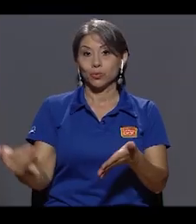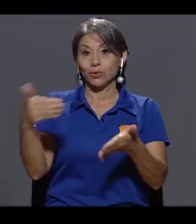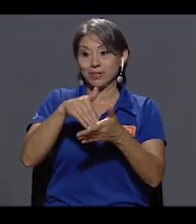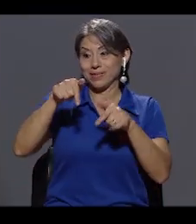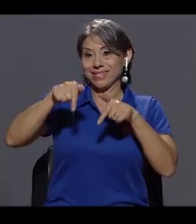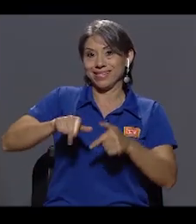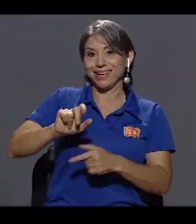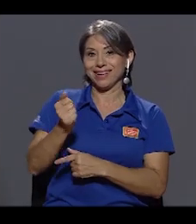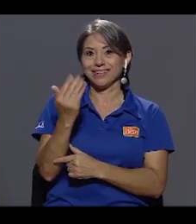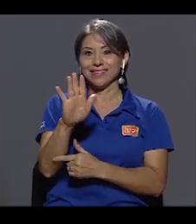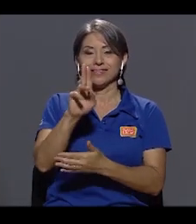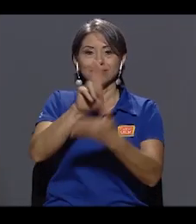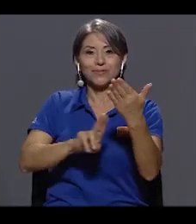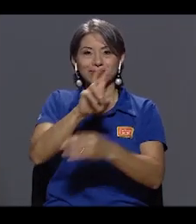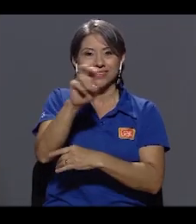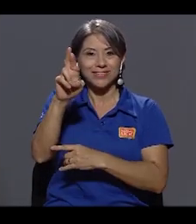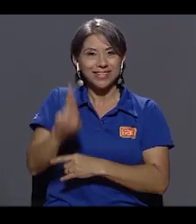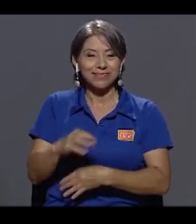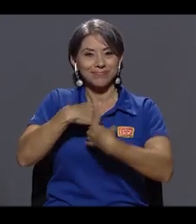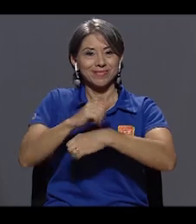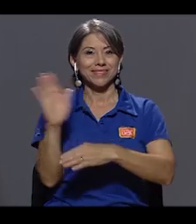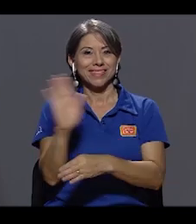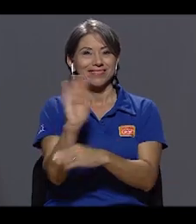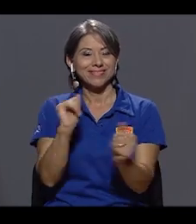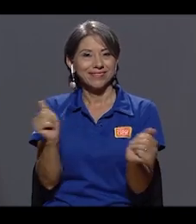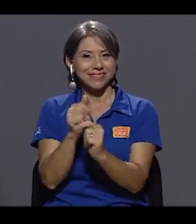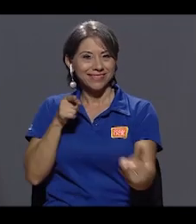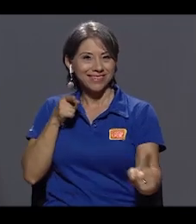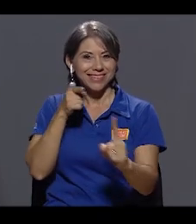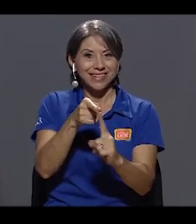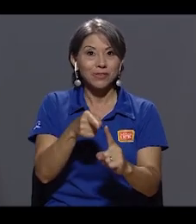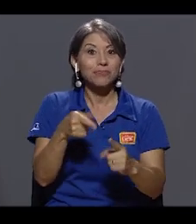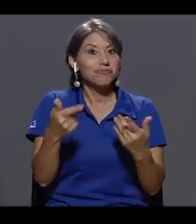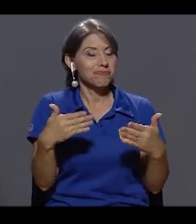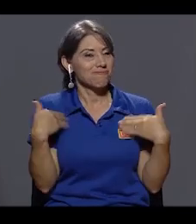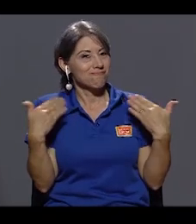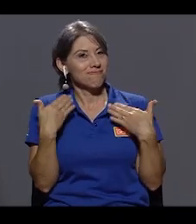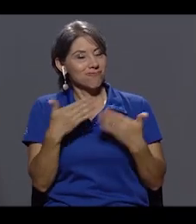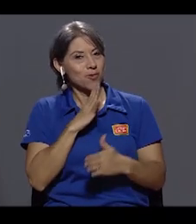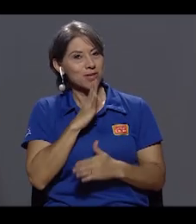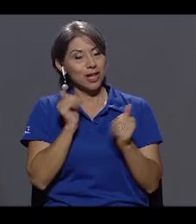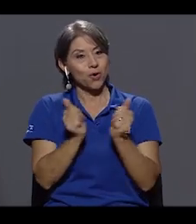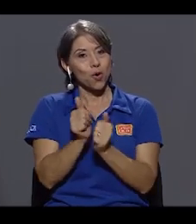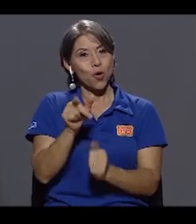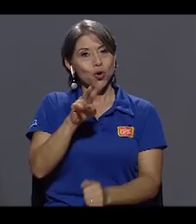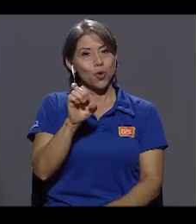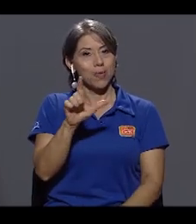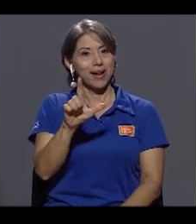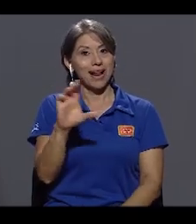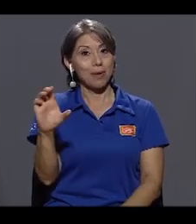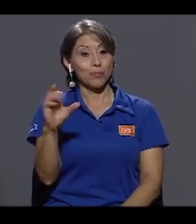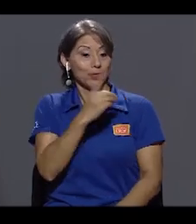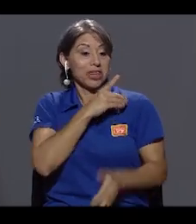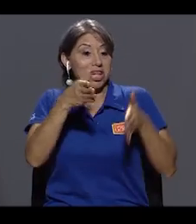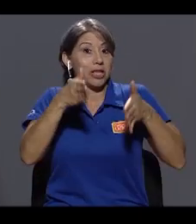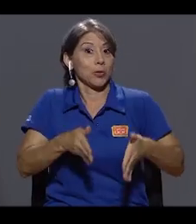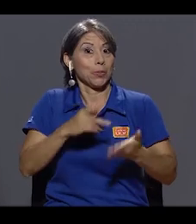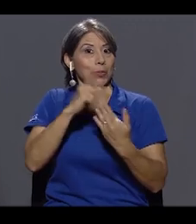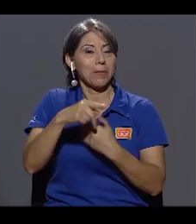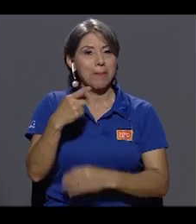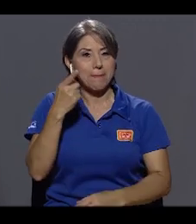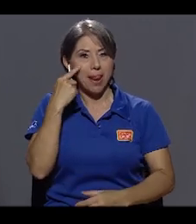Regresamos aquí al canal 15 de la Universidad de Costa Rica, donde hacemos televisión con sentido. Y tengo el gusto de conversar con Norval Calvo, el director casualmente de Pelando el Ojo.